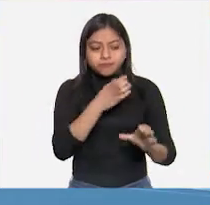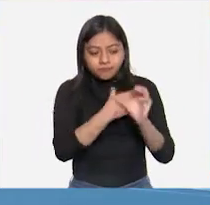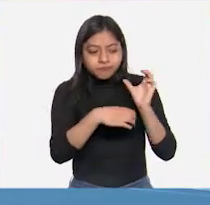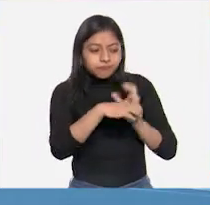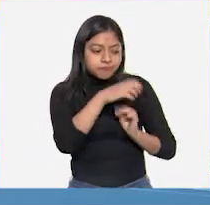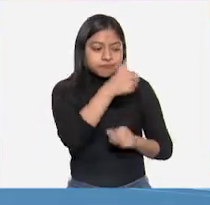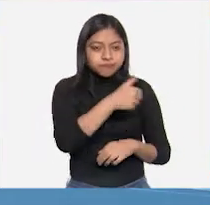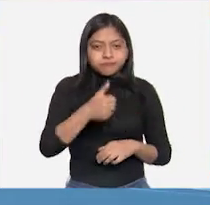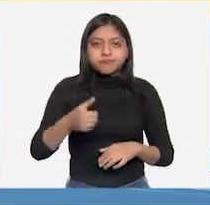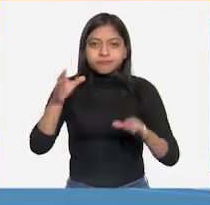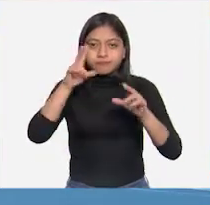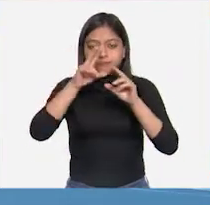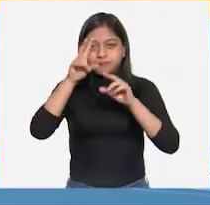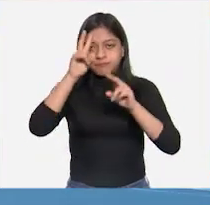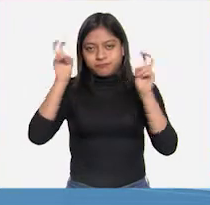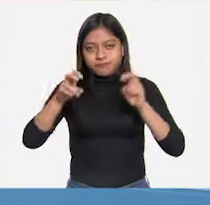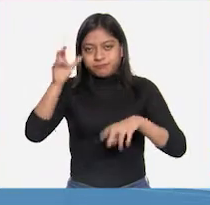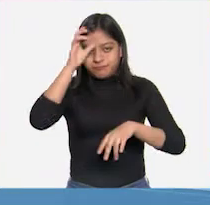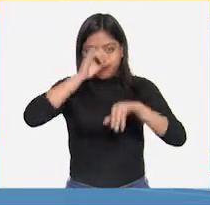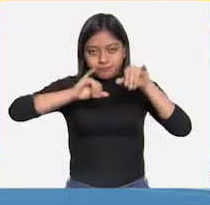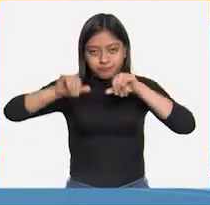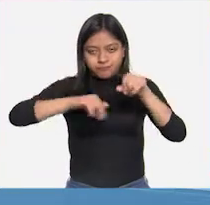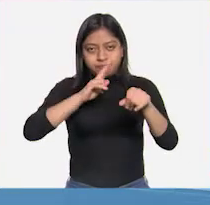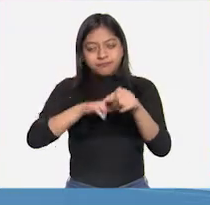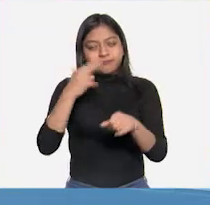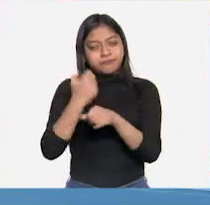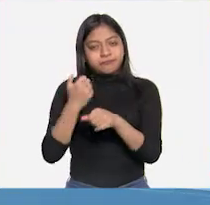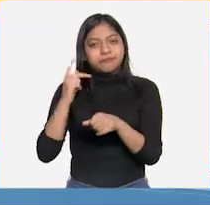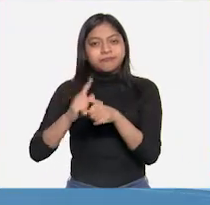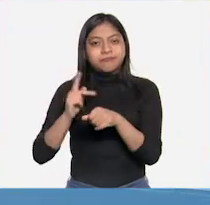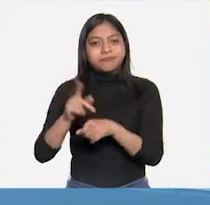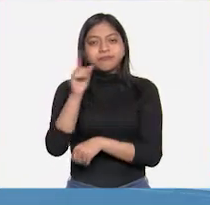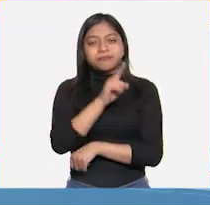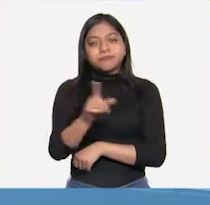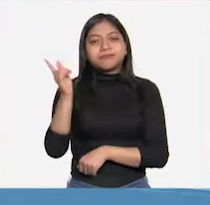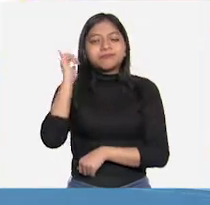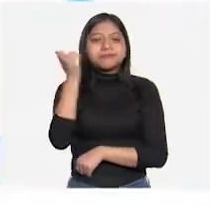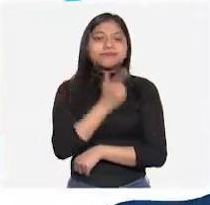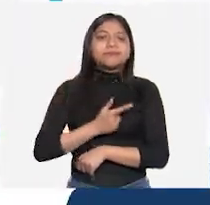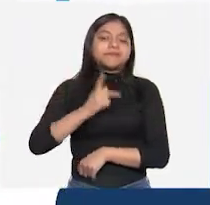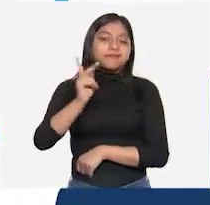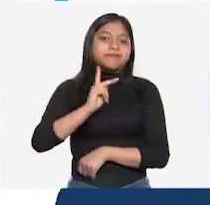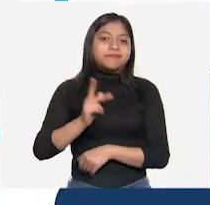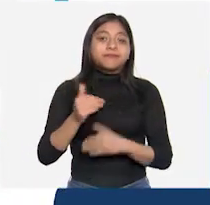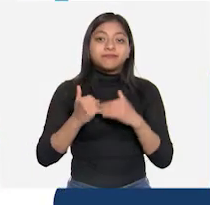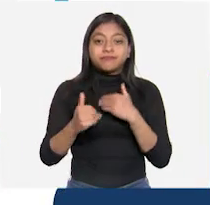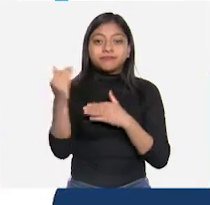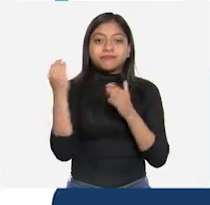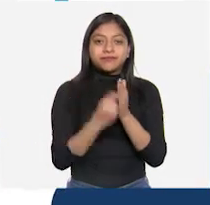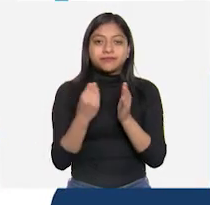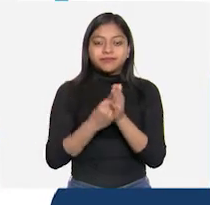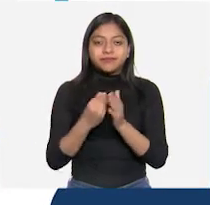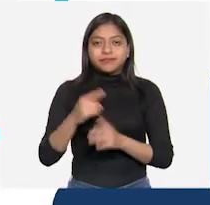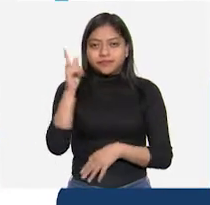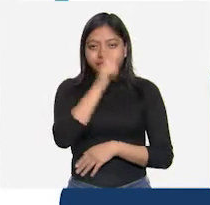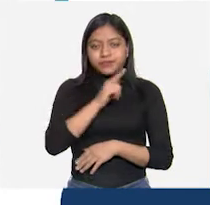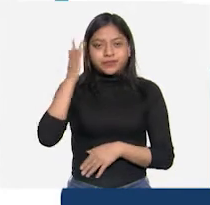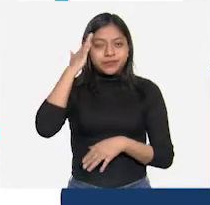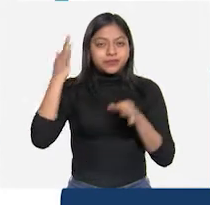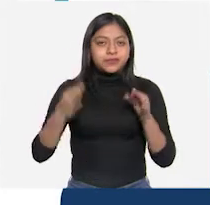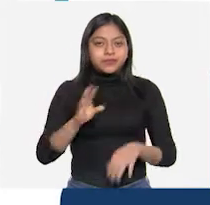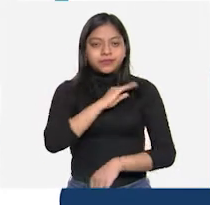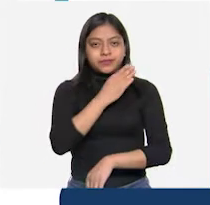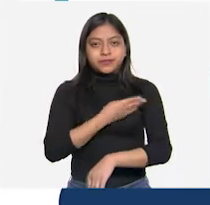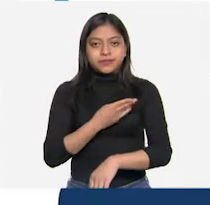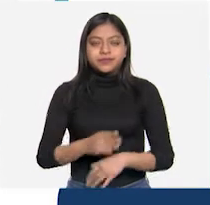de Ciencias Naturales de sexto grado. Espero lo hayan disfrutado tanto como nosotros. A continuación, lengua materna